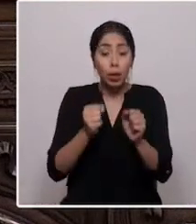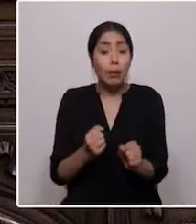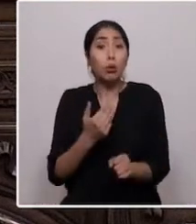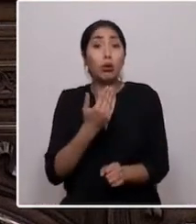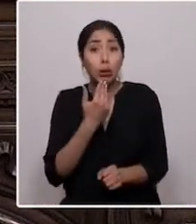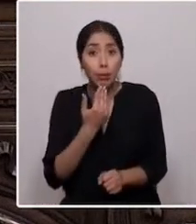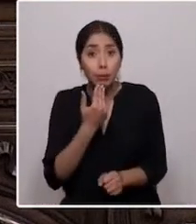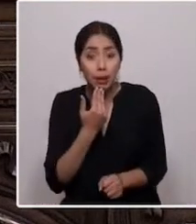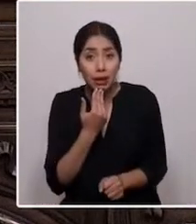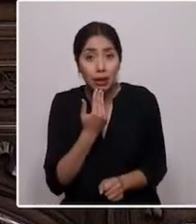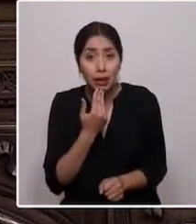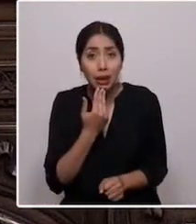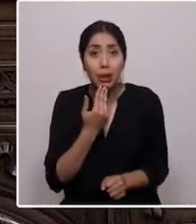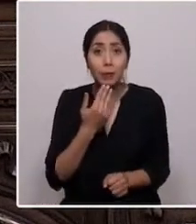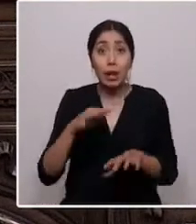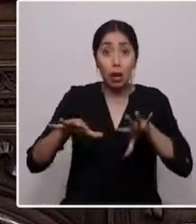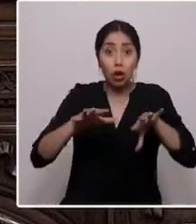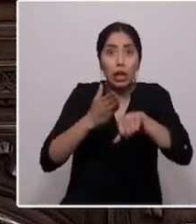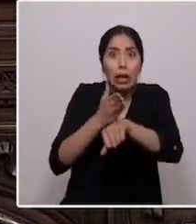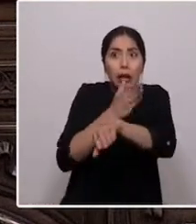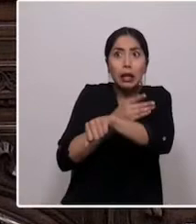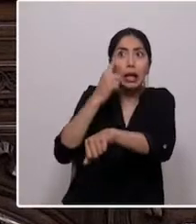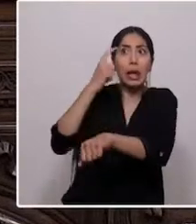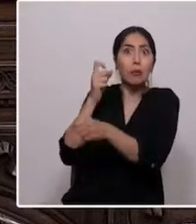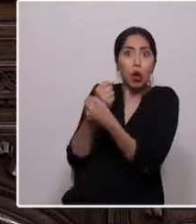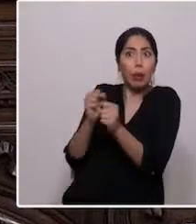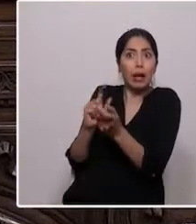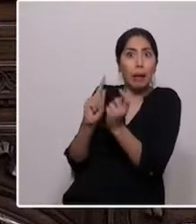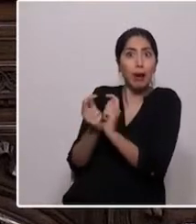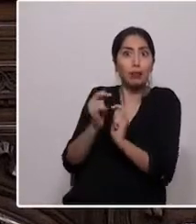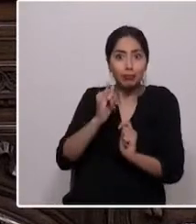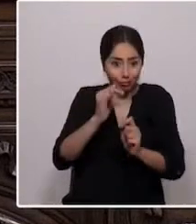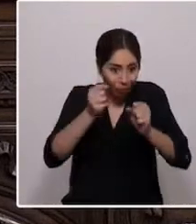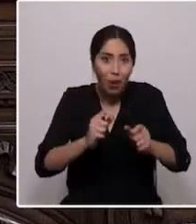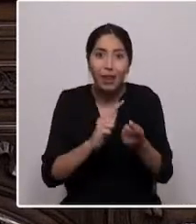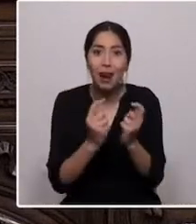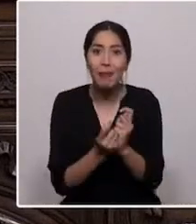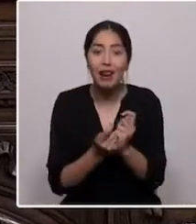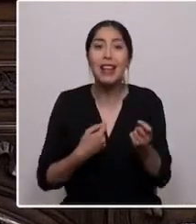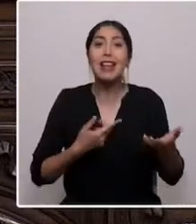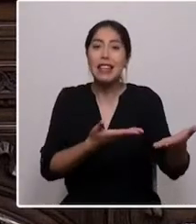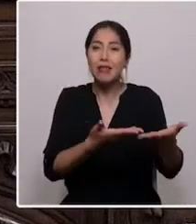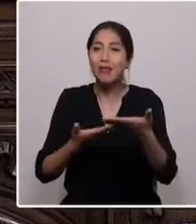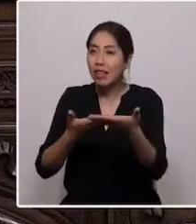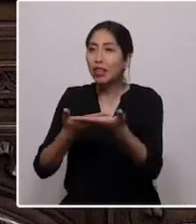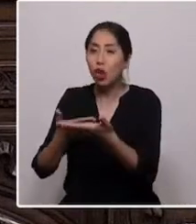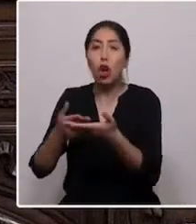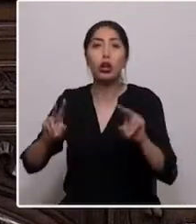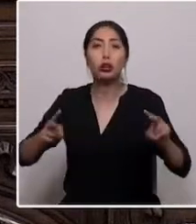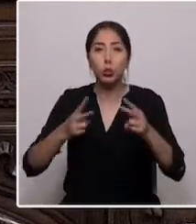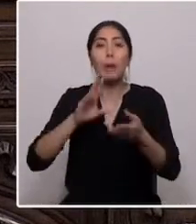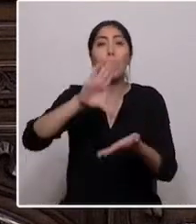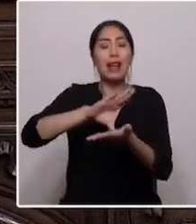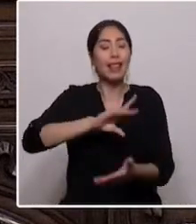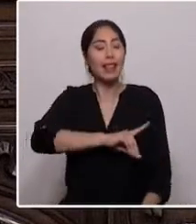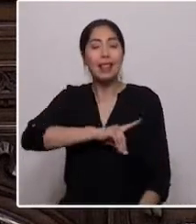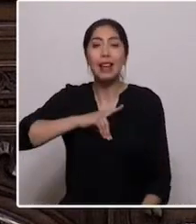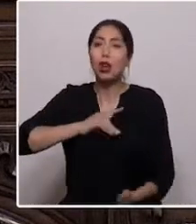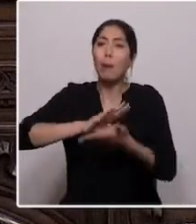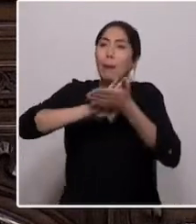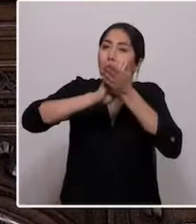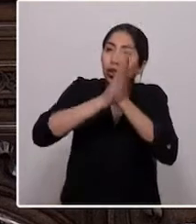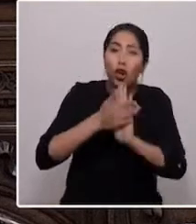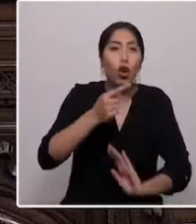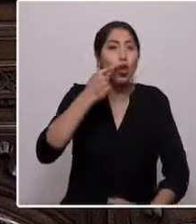en las cosas en las que creíamos que no se podía. Invito a co-construir un país digno para todas, para todos,